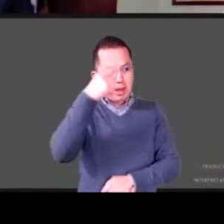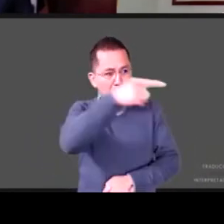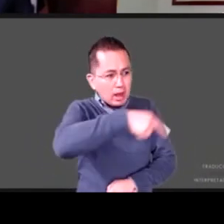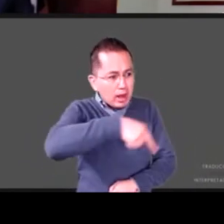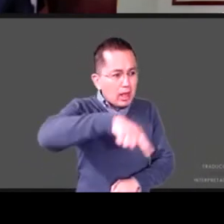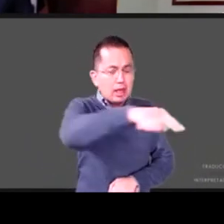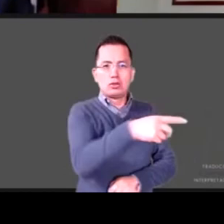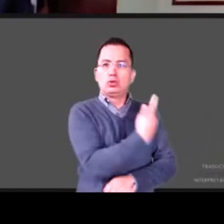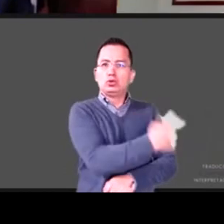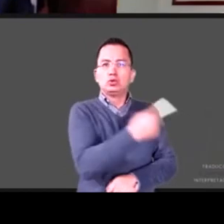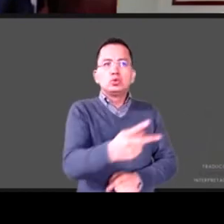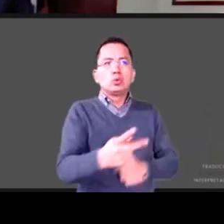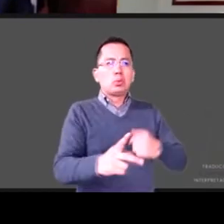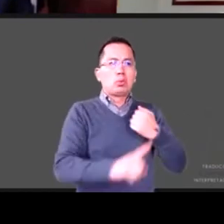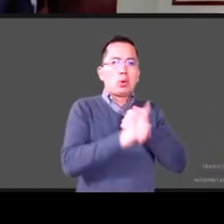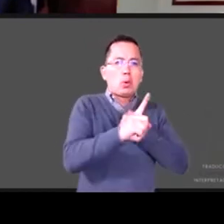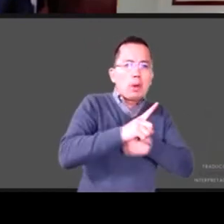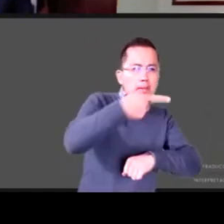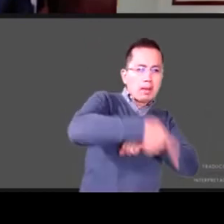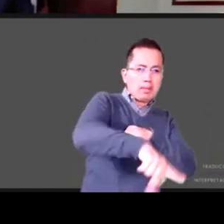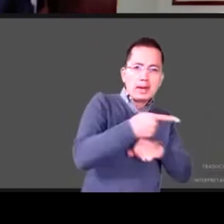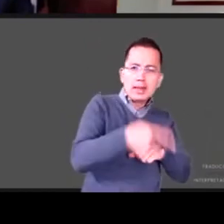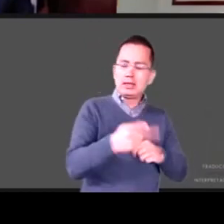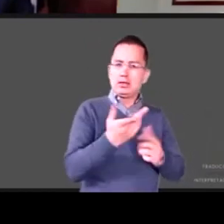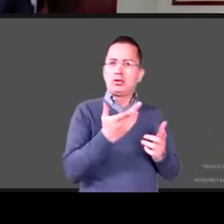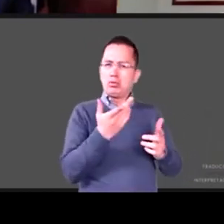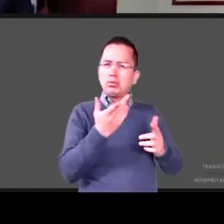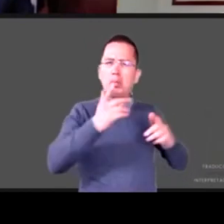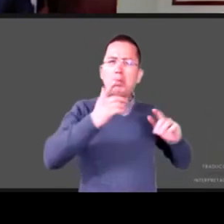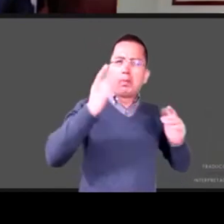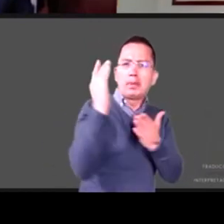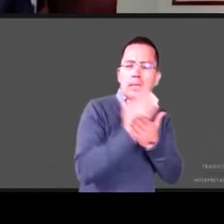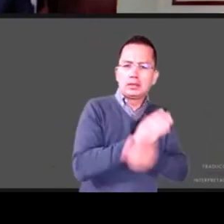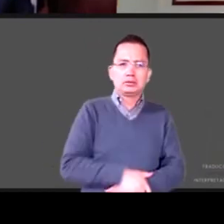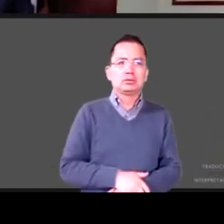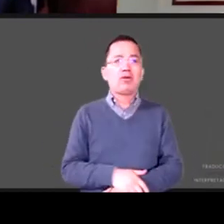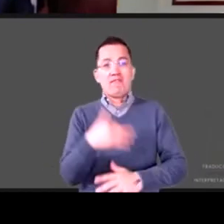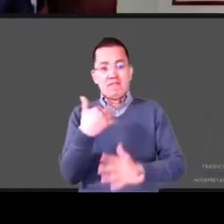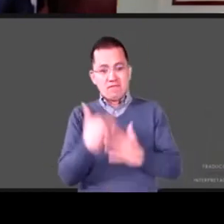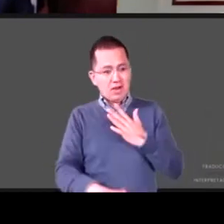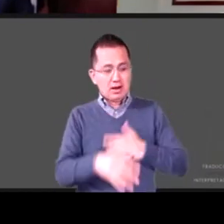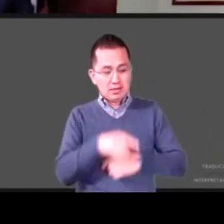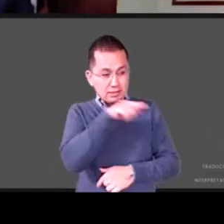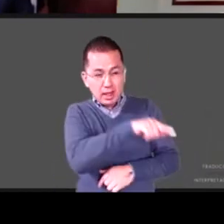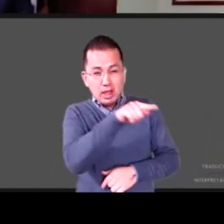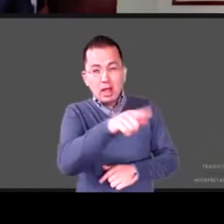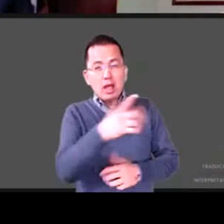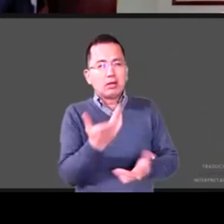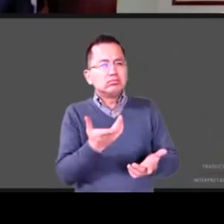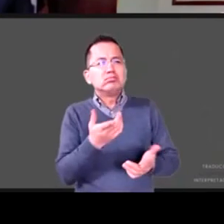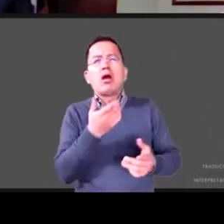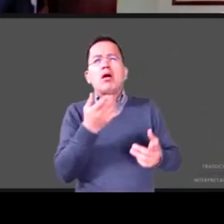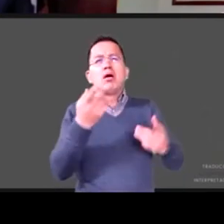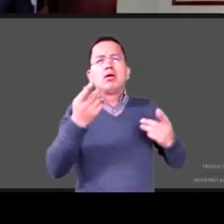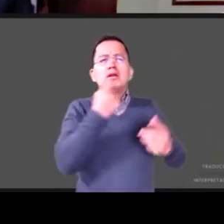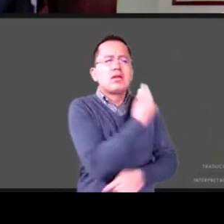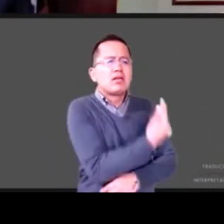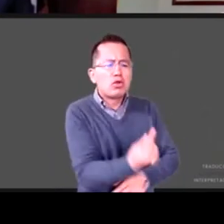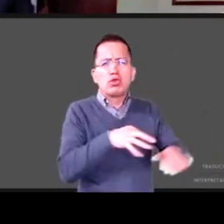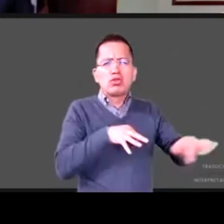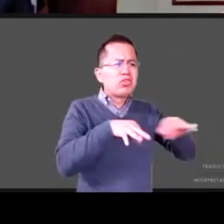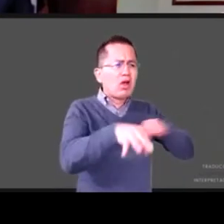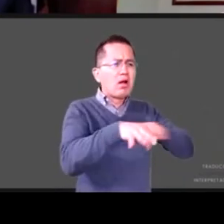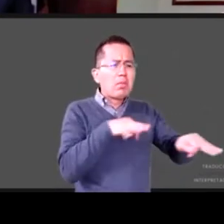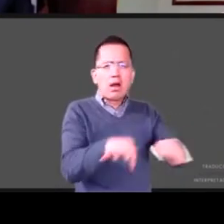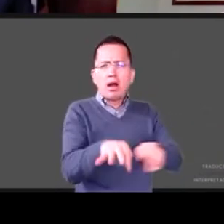estructurales que nos pueden dar cuenta de que lo que detona el trabajo infantil es un México de